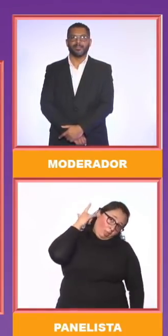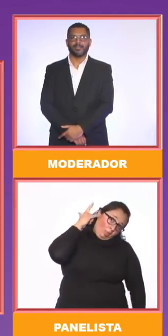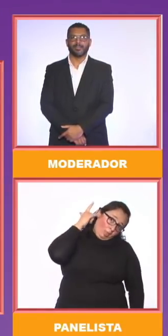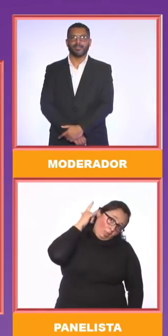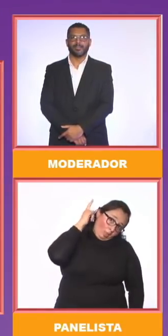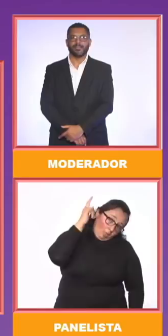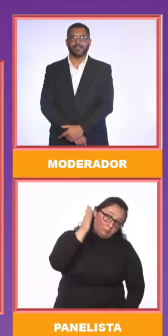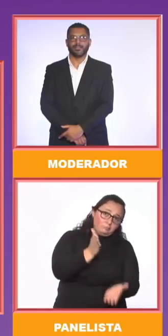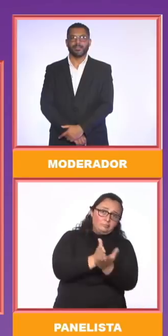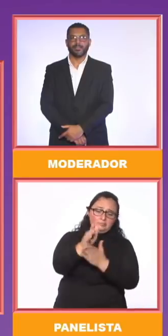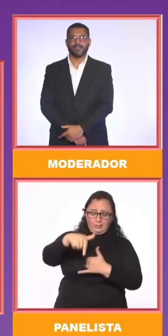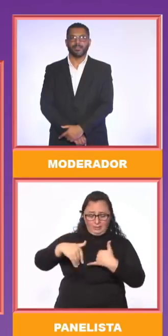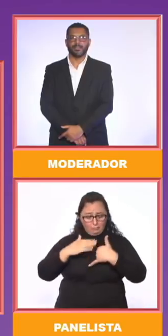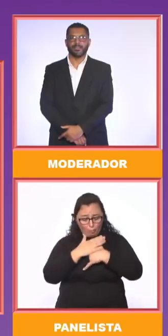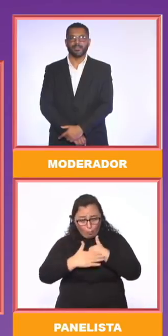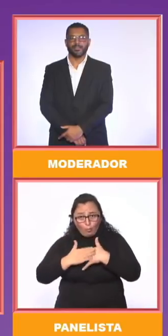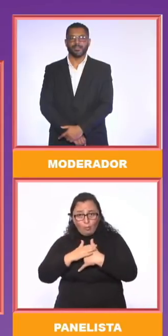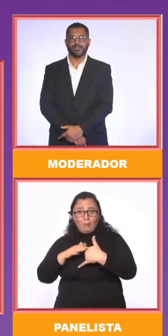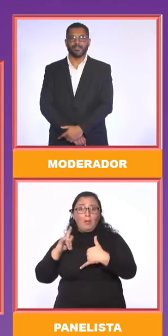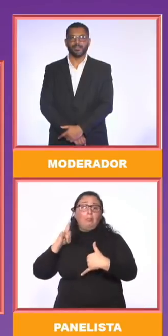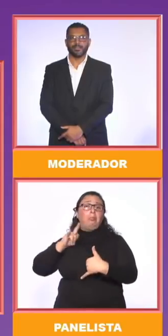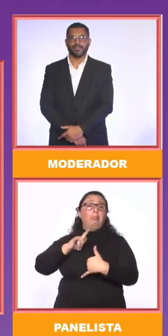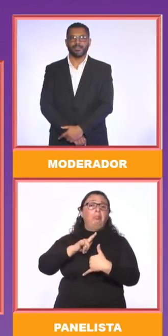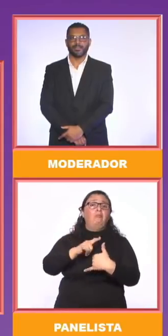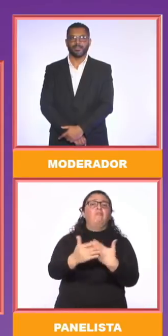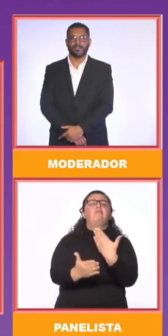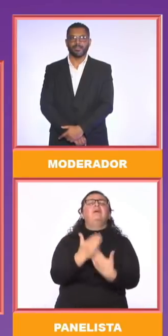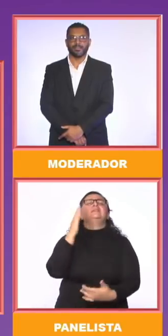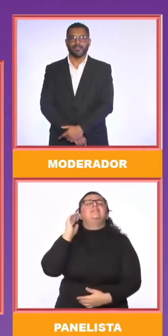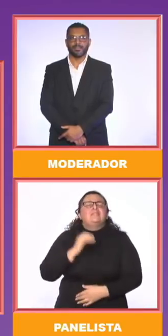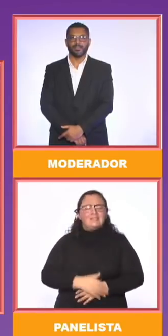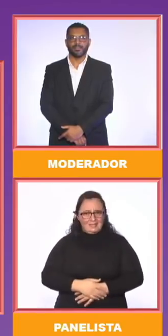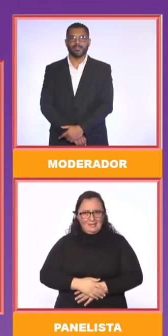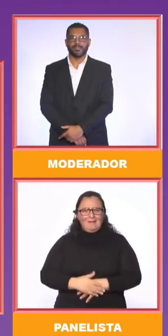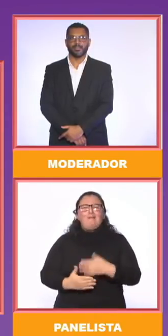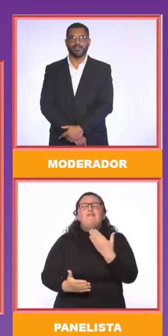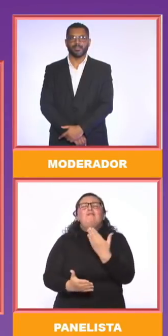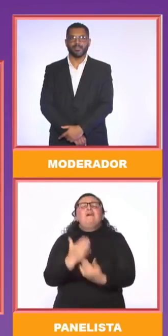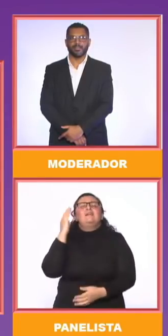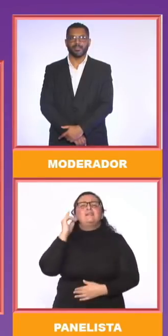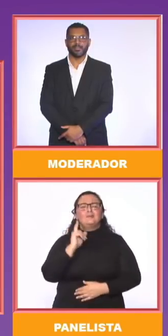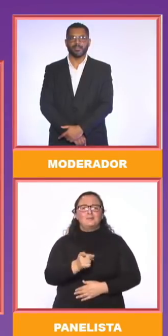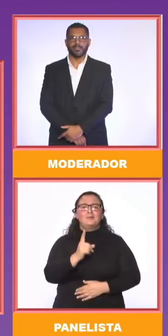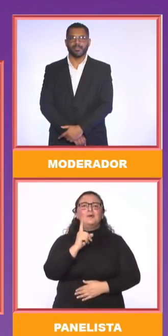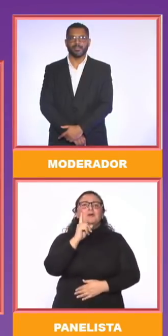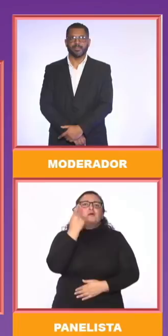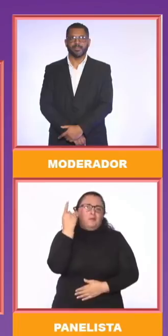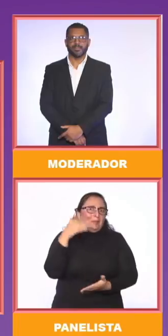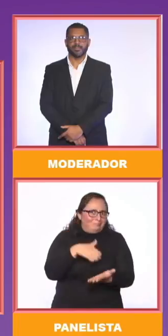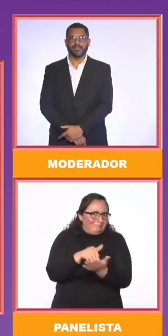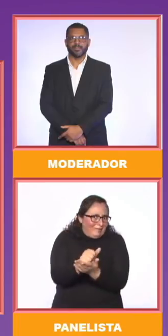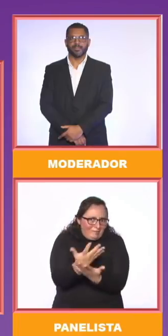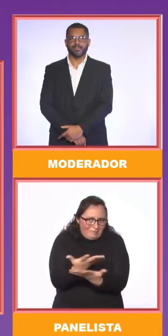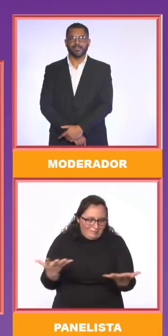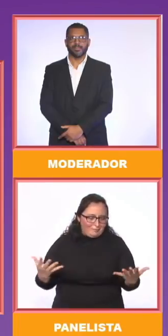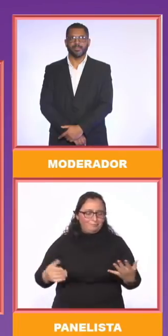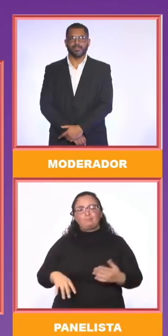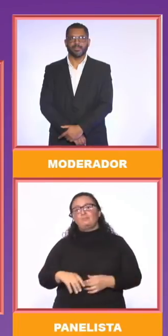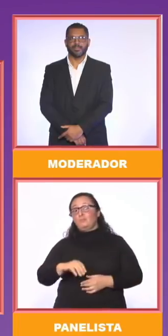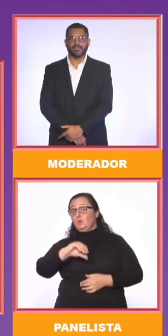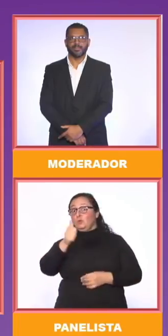por las grandes debilidades. Hay que trabajar el currículum. Dos, hay que trabajar la formación de maestros.